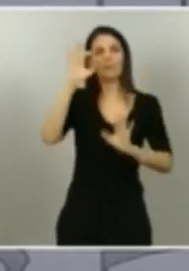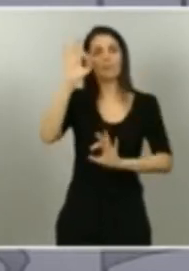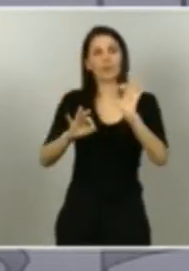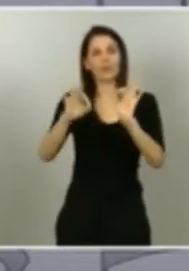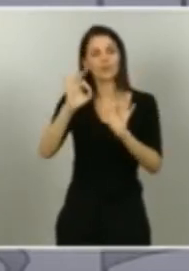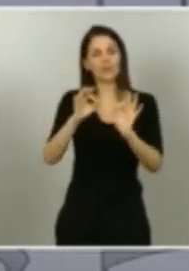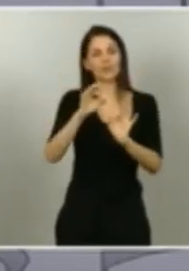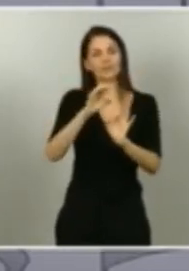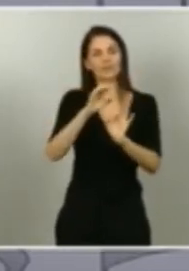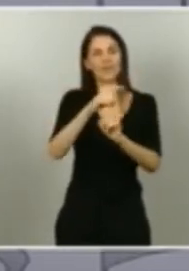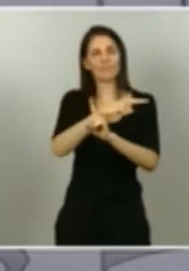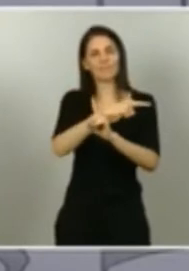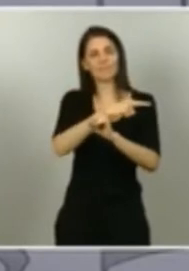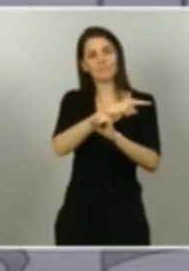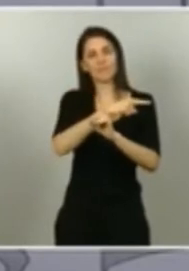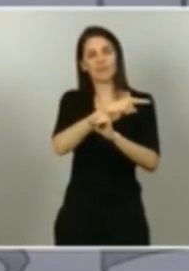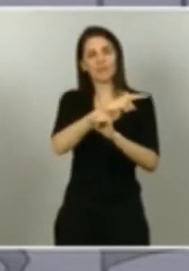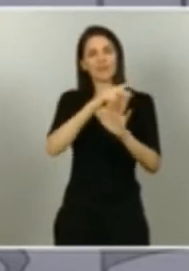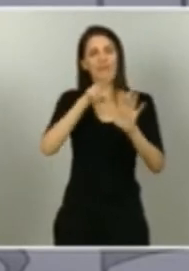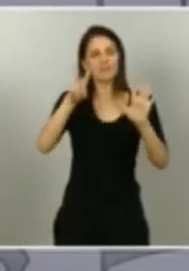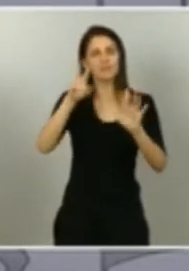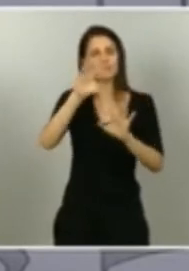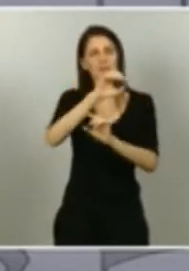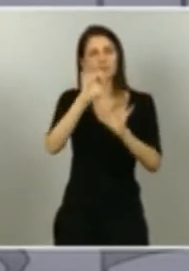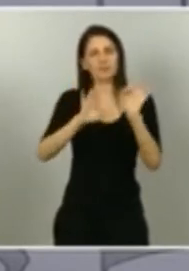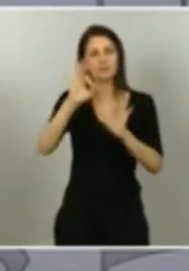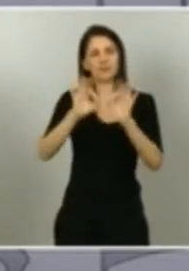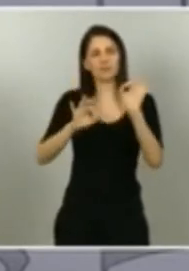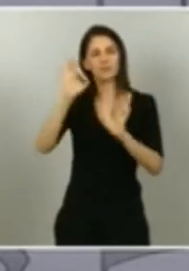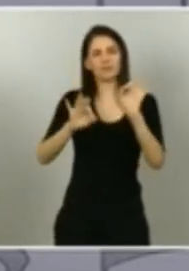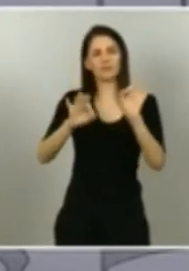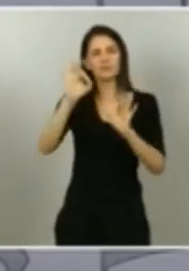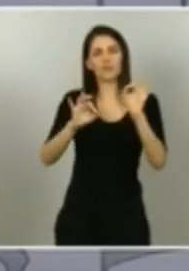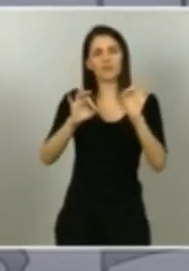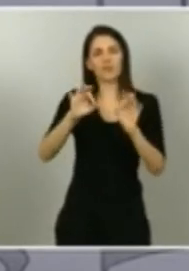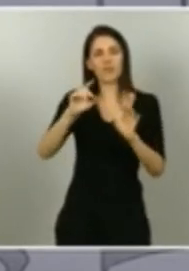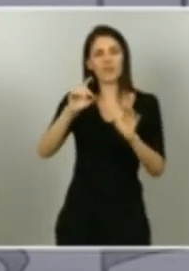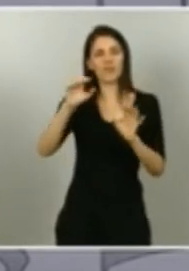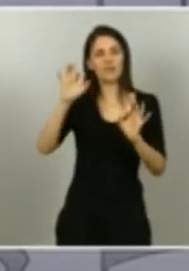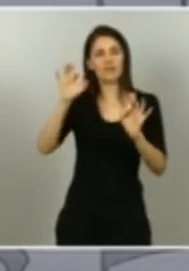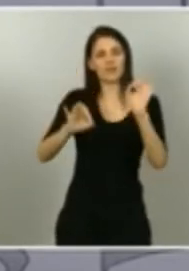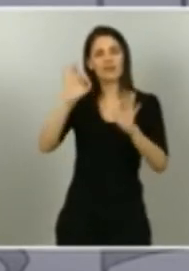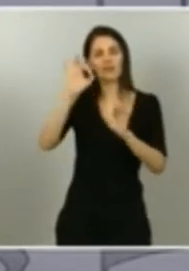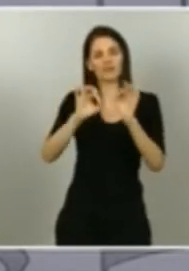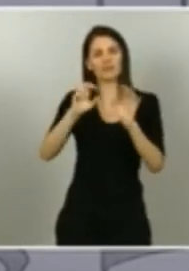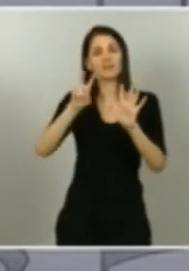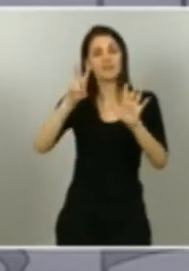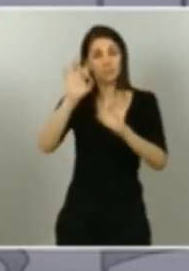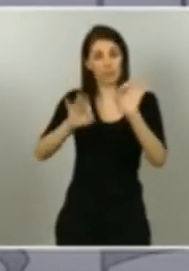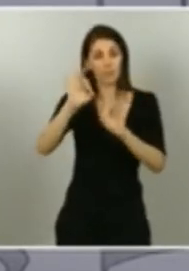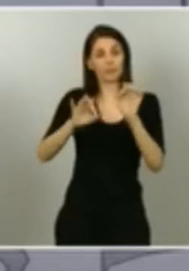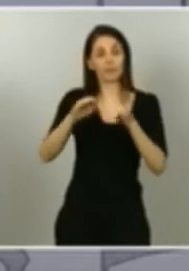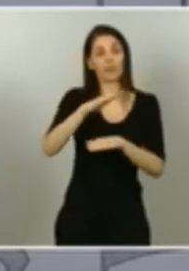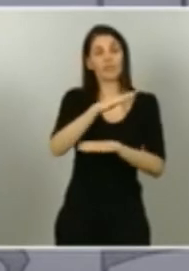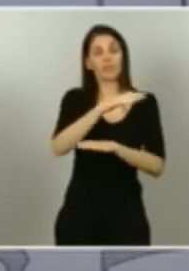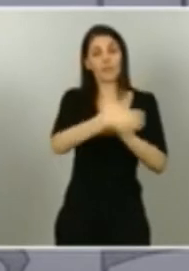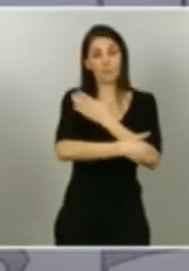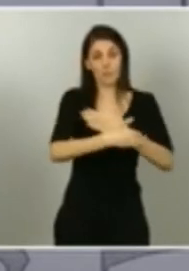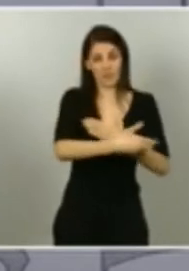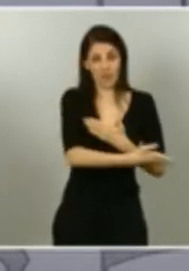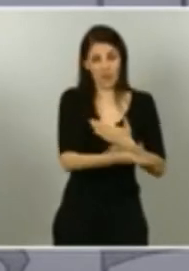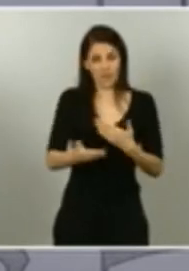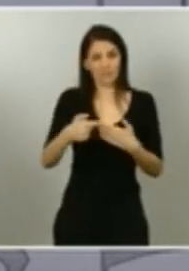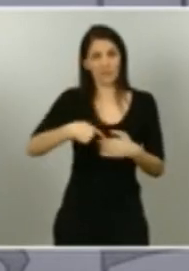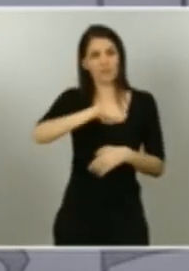que afecta a más de dos millones de niños y niñas en nuestro país, es decir, nuestros hijos, nuestras hijas